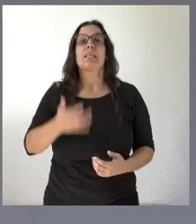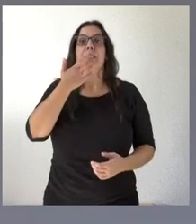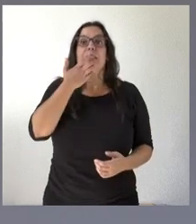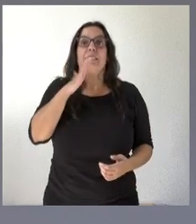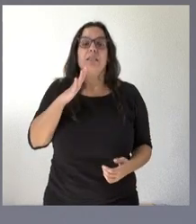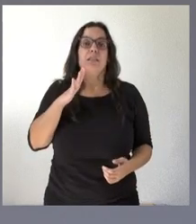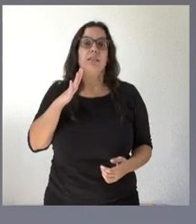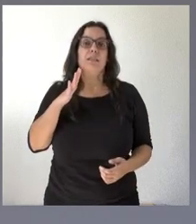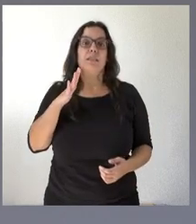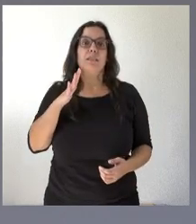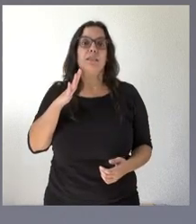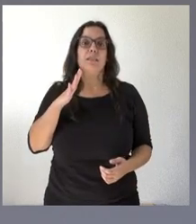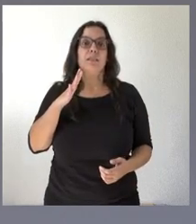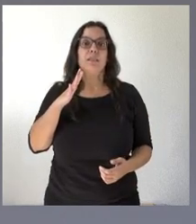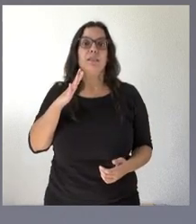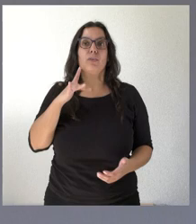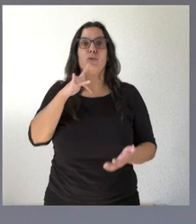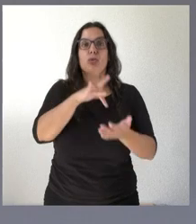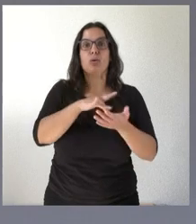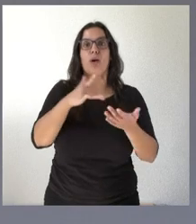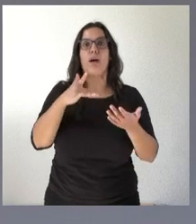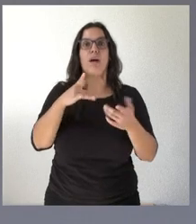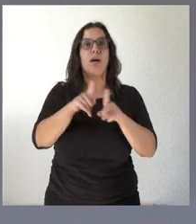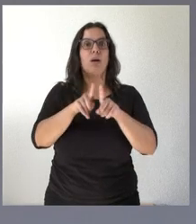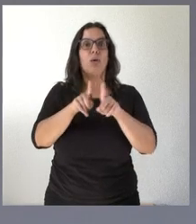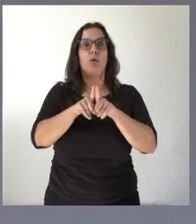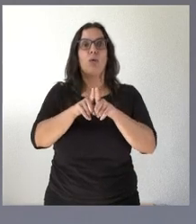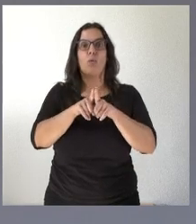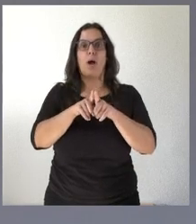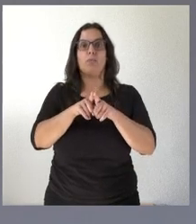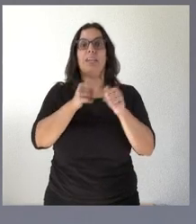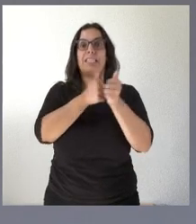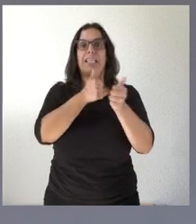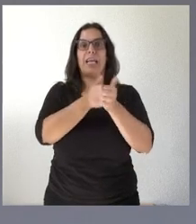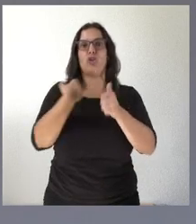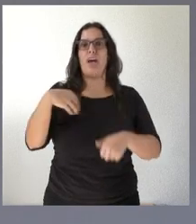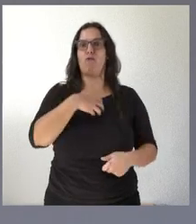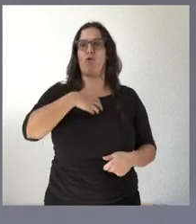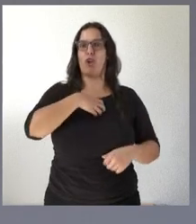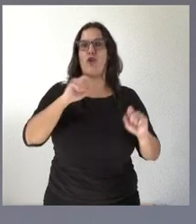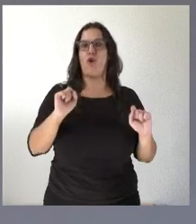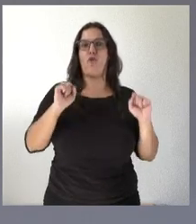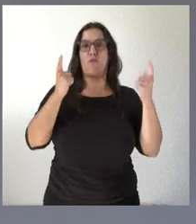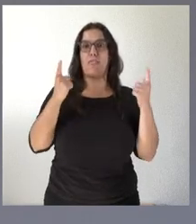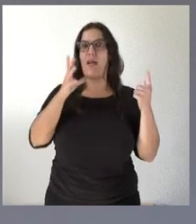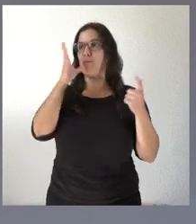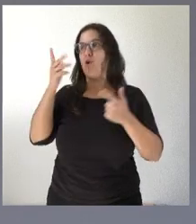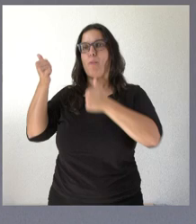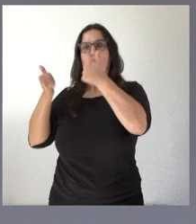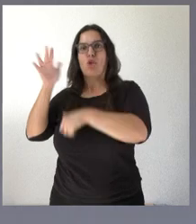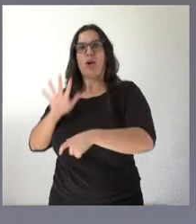una planta adecuada cubierta con secretarios de carrera a través de las ofertas de empleo público